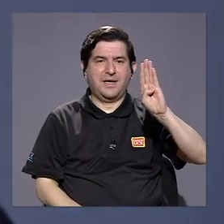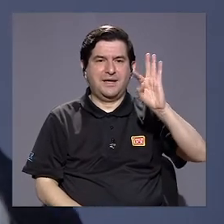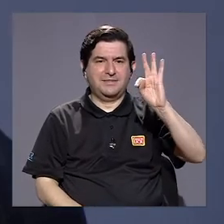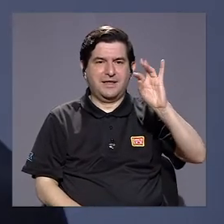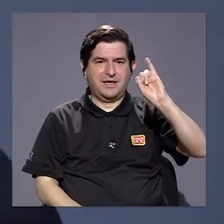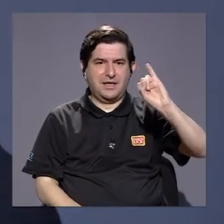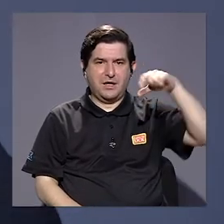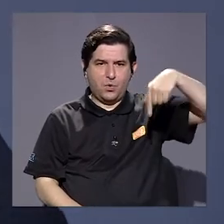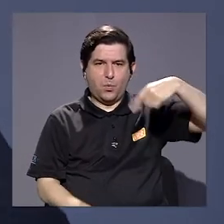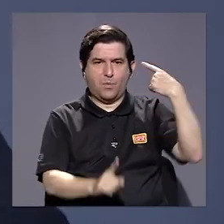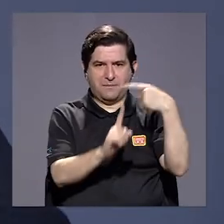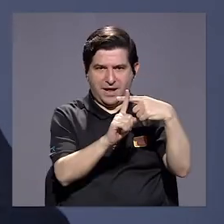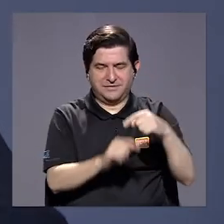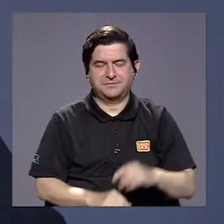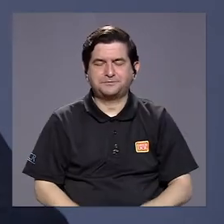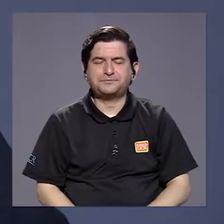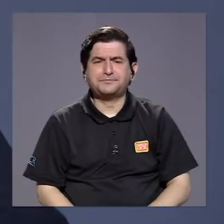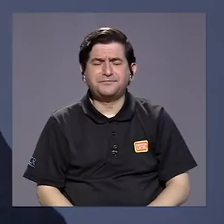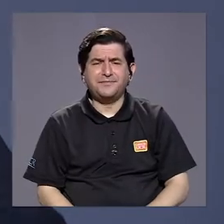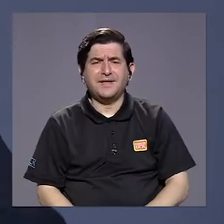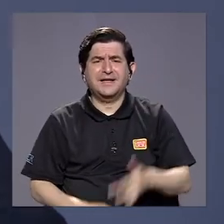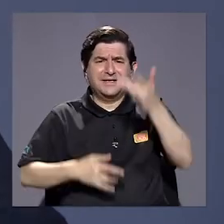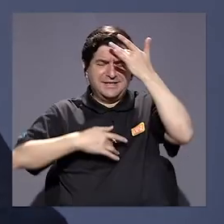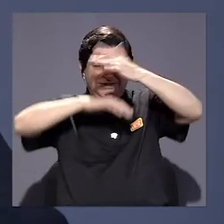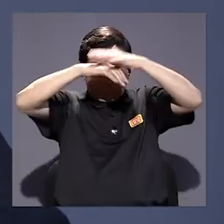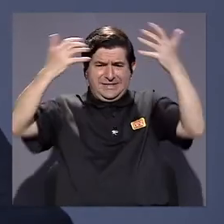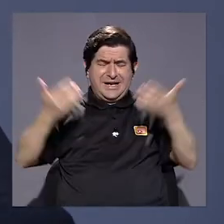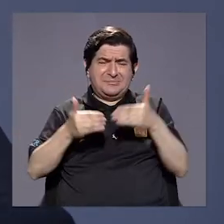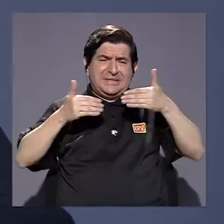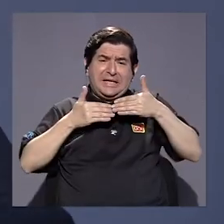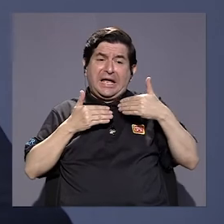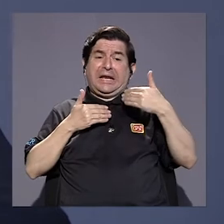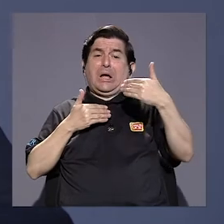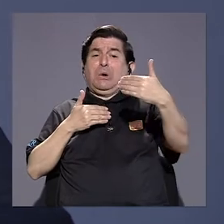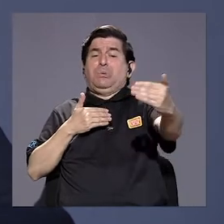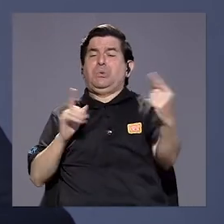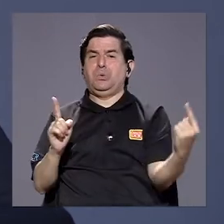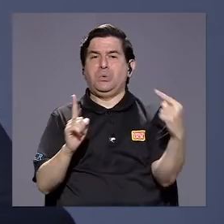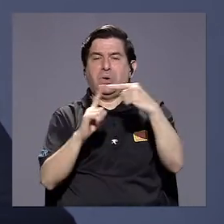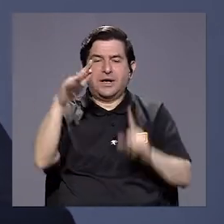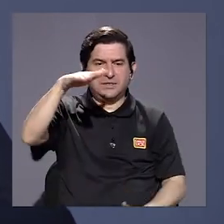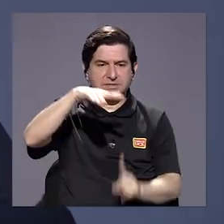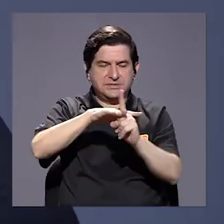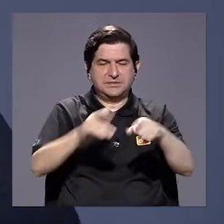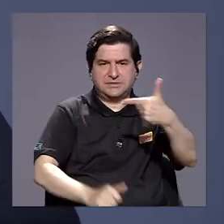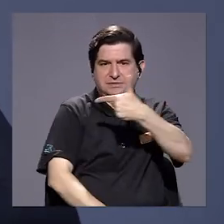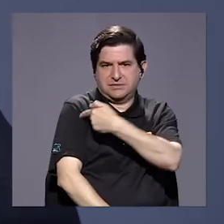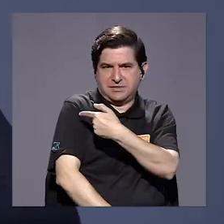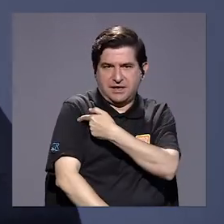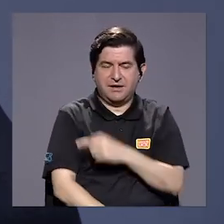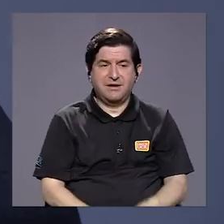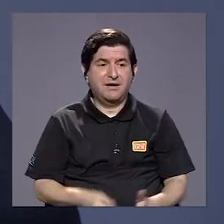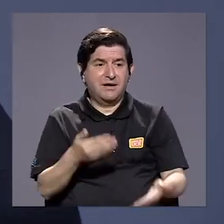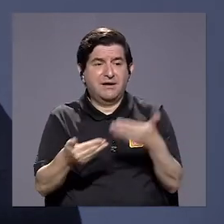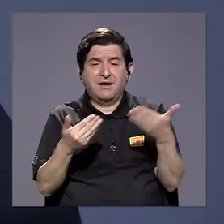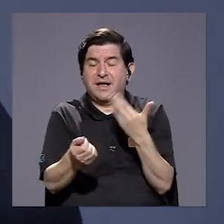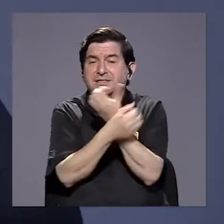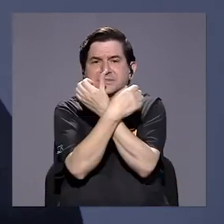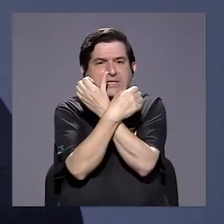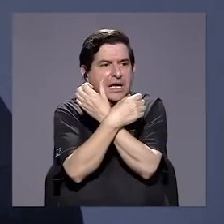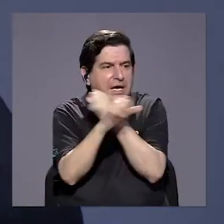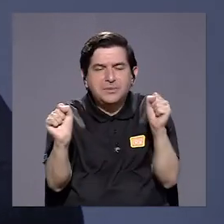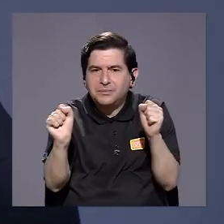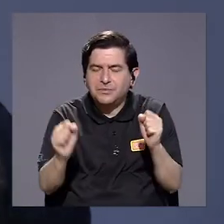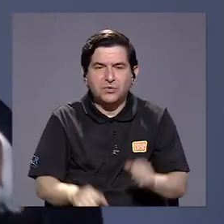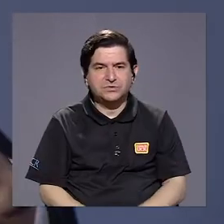La pandemia tiene un largo periodo. Hasta que no aparezca una vacuna, la inmunización va a ser casi que imposible, Margarita.